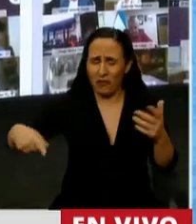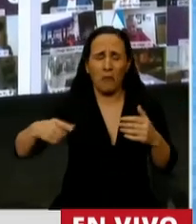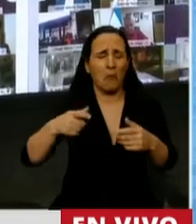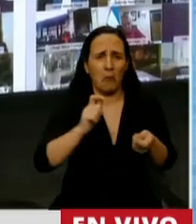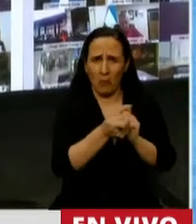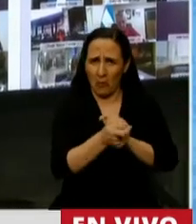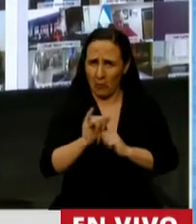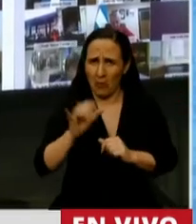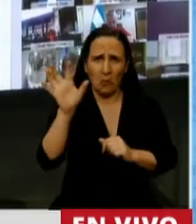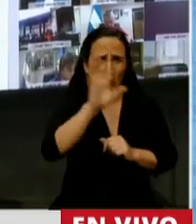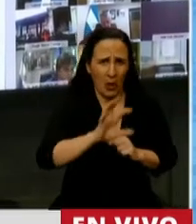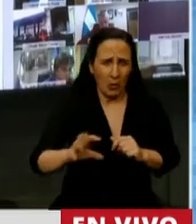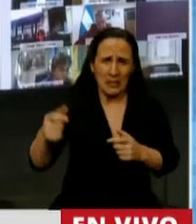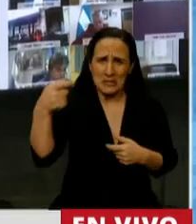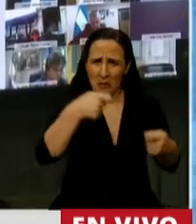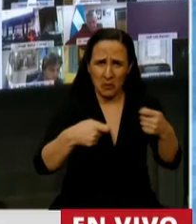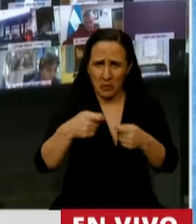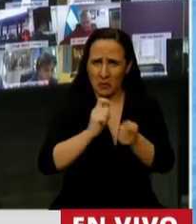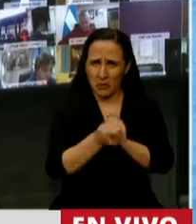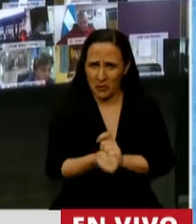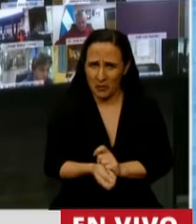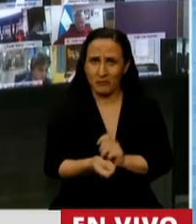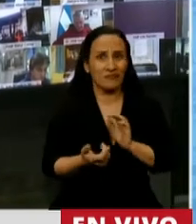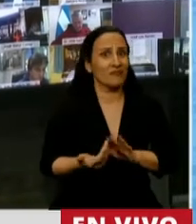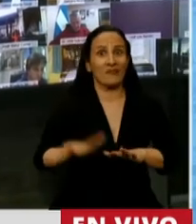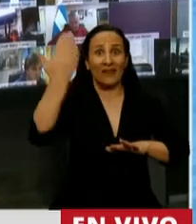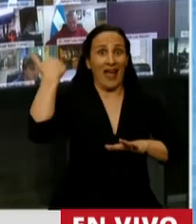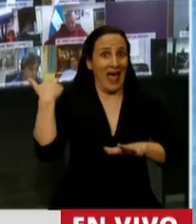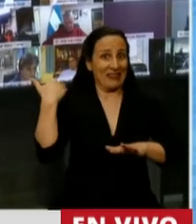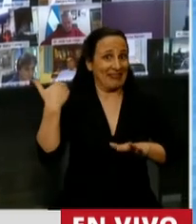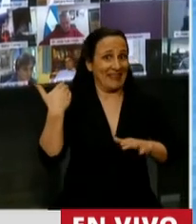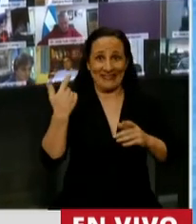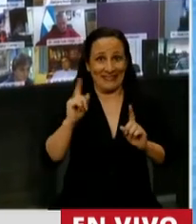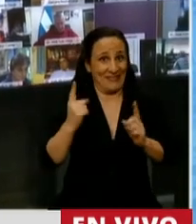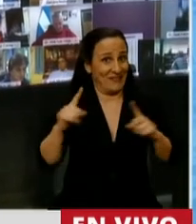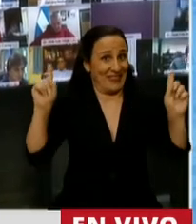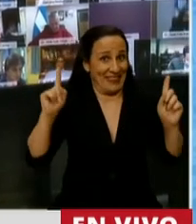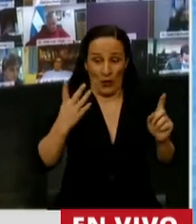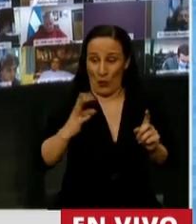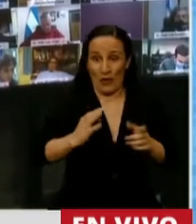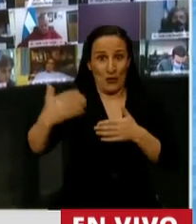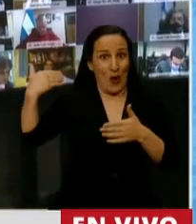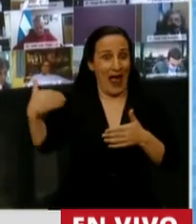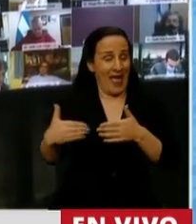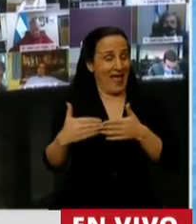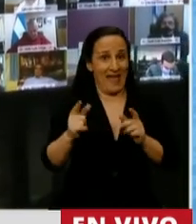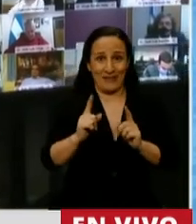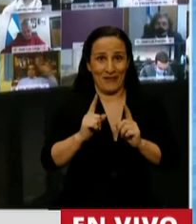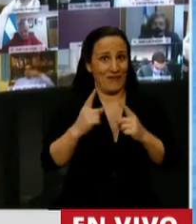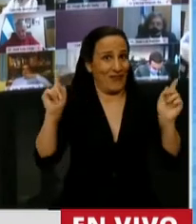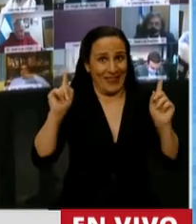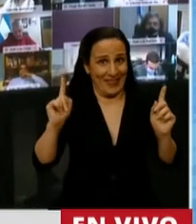de todas las provincias. No había un trato igualitario antes. Durante estos últimos cuatro años no hubo un trato igualitario